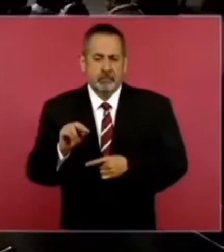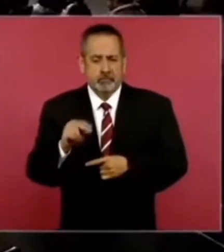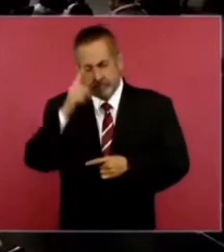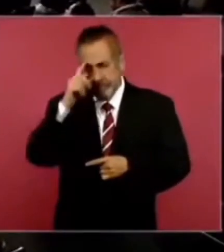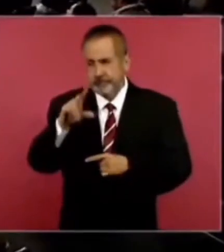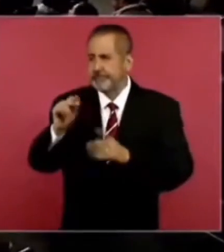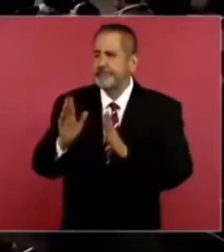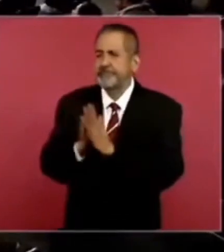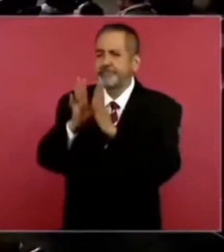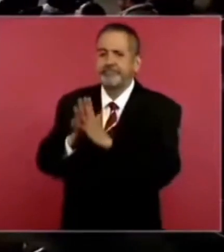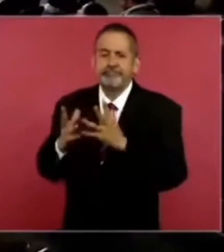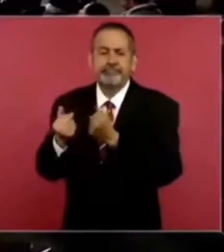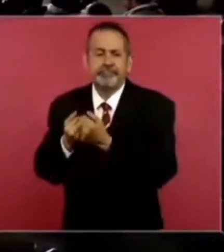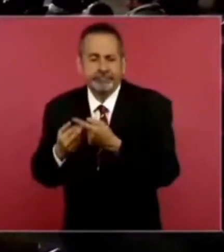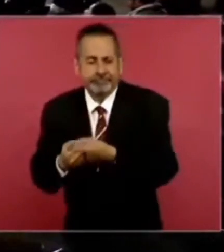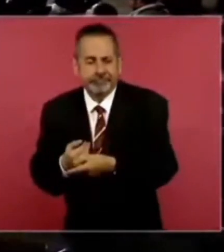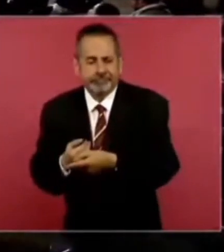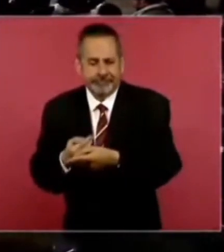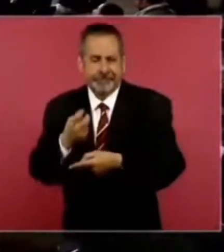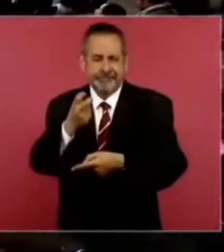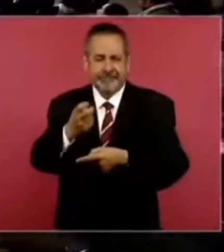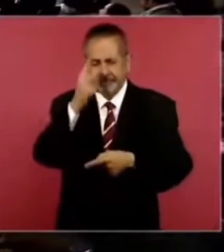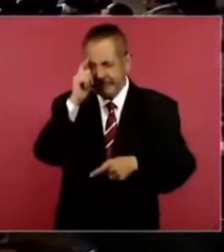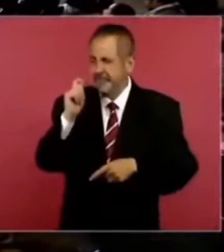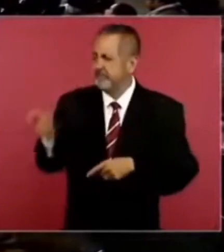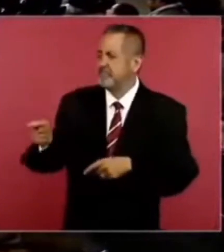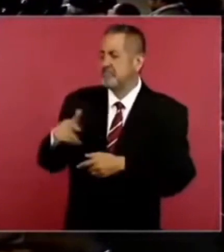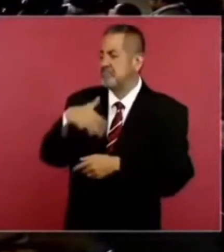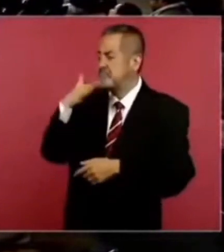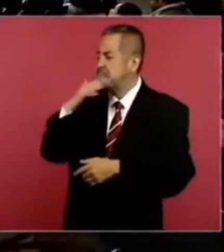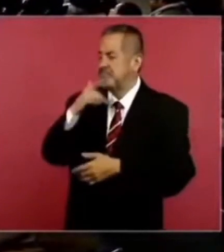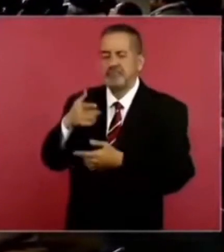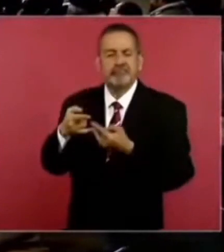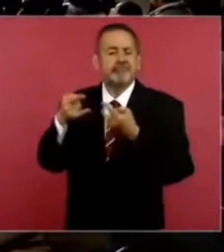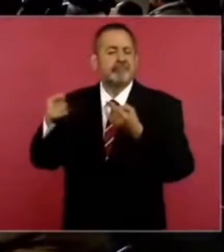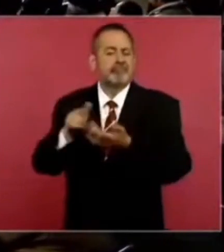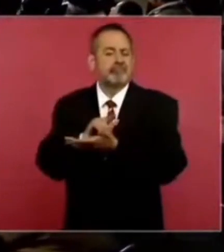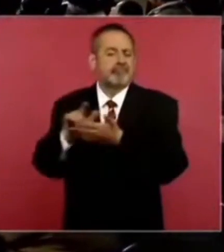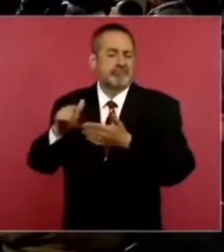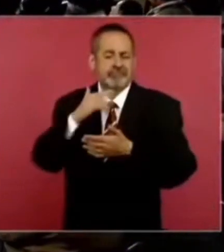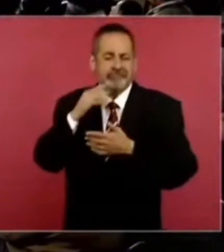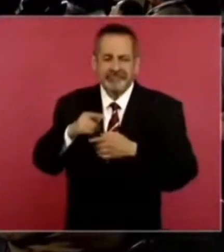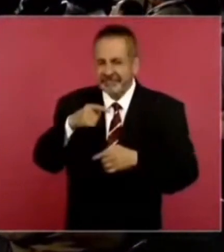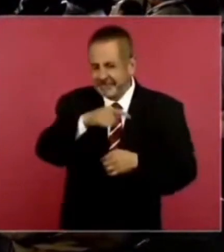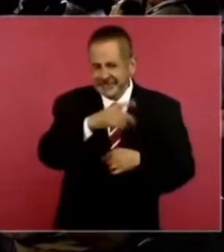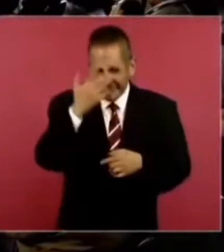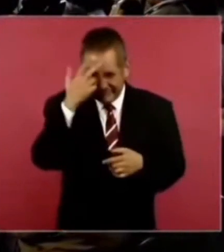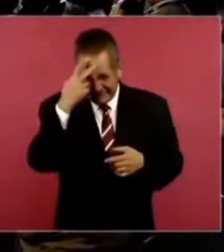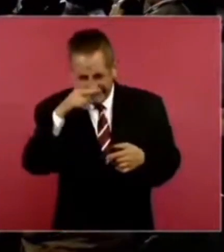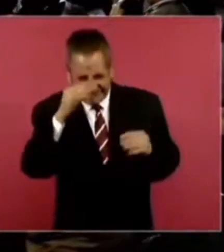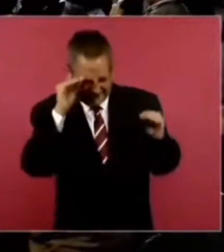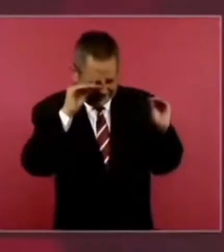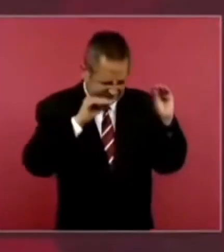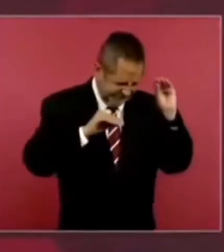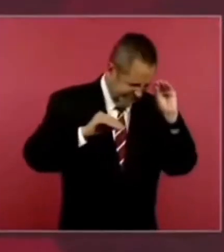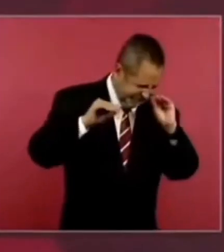participar por ese antecedente penal. Toda una maniobra de estos corruptos.